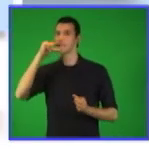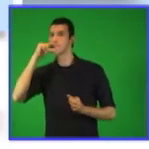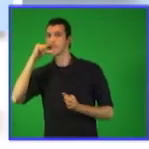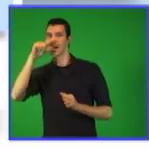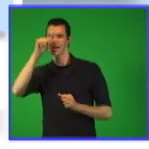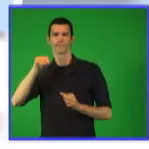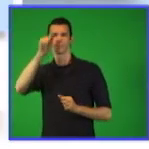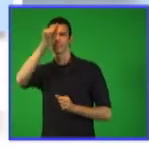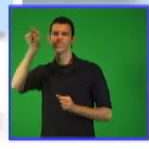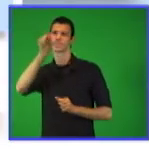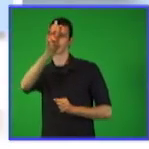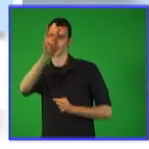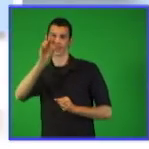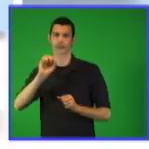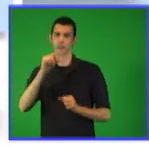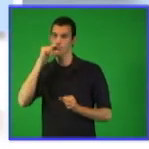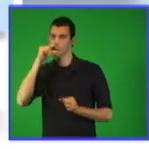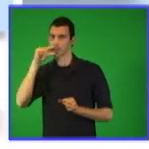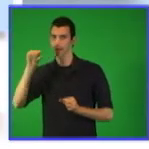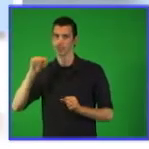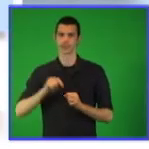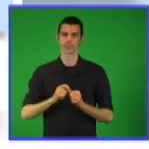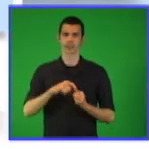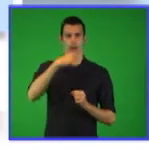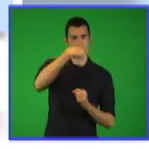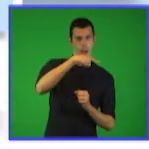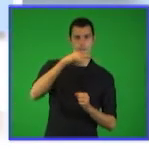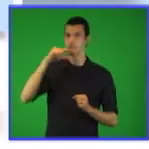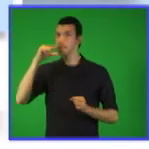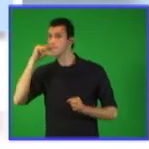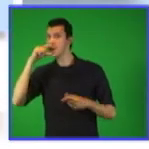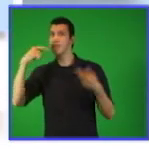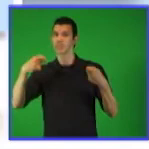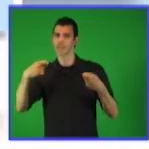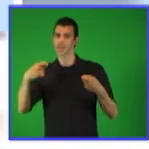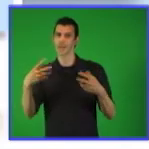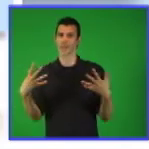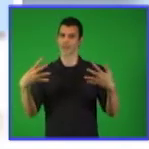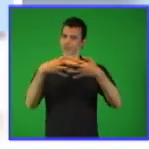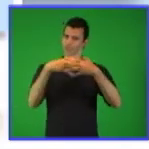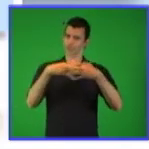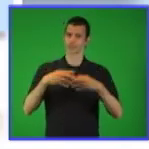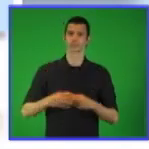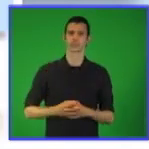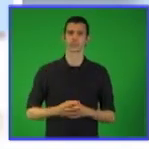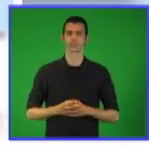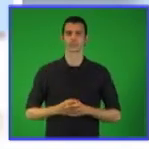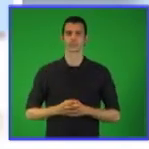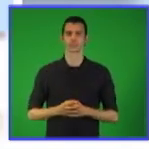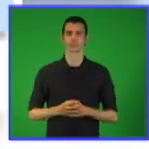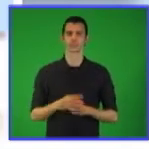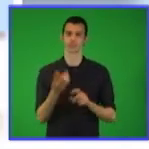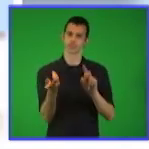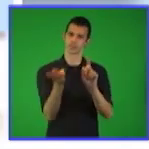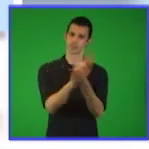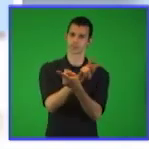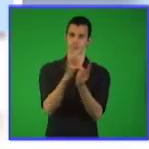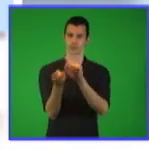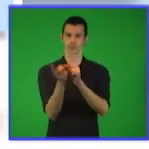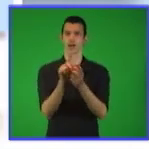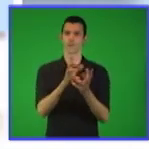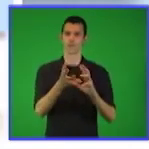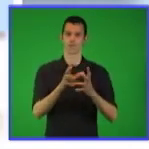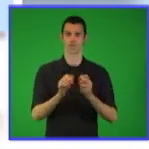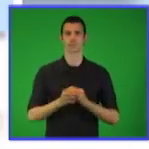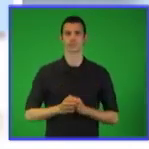B. B es el cubo de A o A es la raíz cúbica de B. A y B tienen que ser recíprocos.